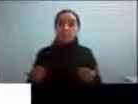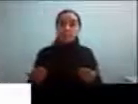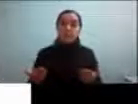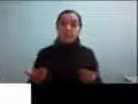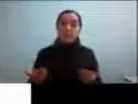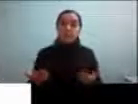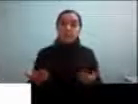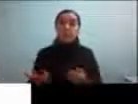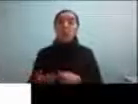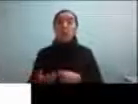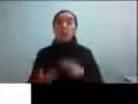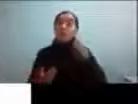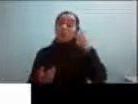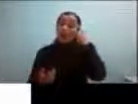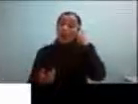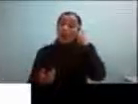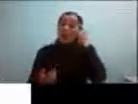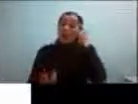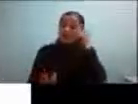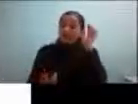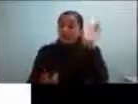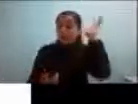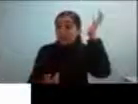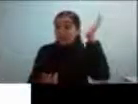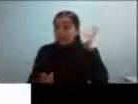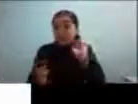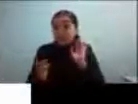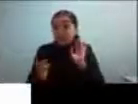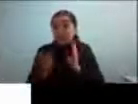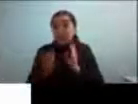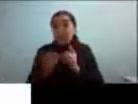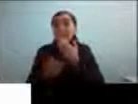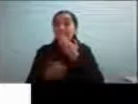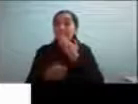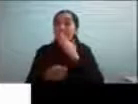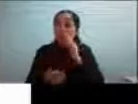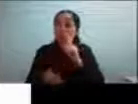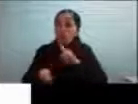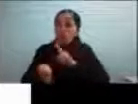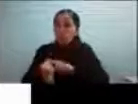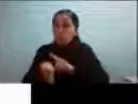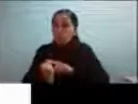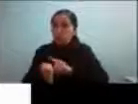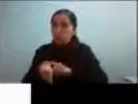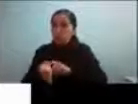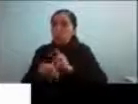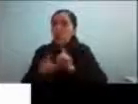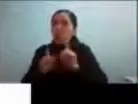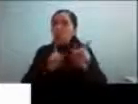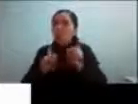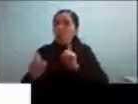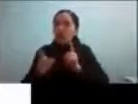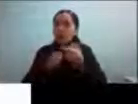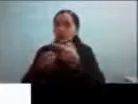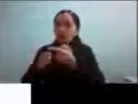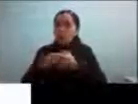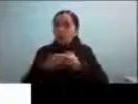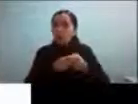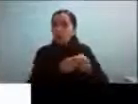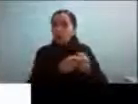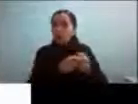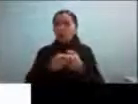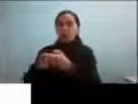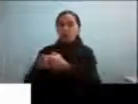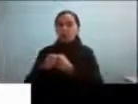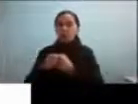hipótesis ingenua inicial que dije bueno si mejoro la percepción del tiempo voy a mejorar la coordinación social entre los niños